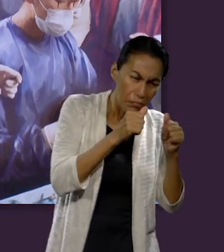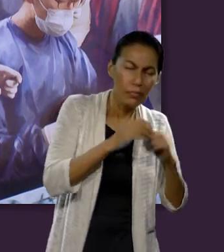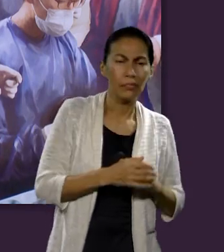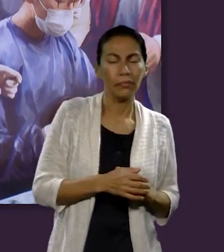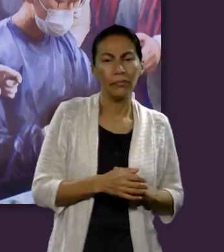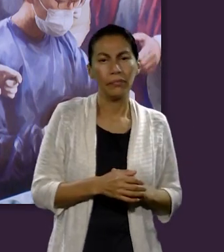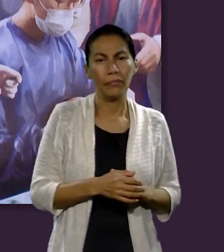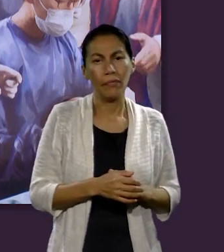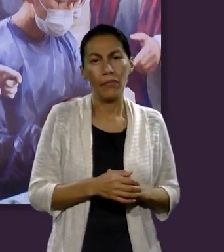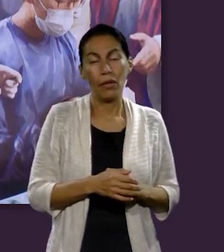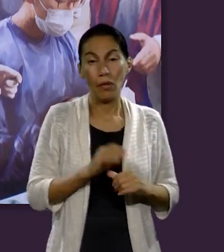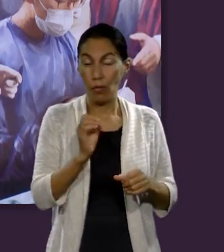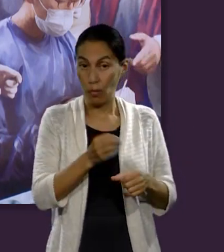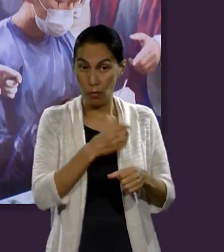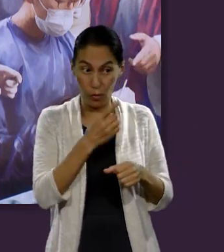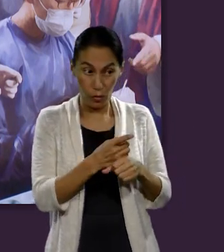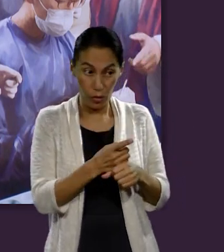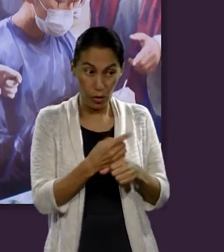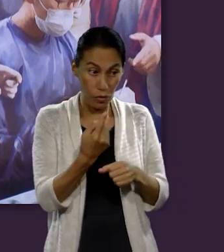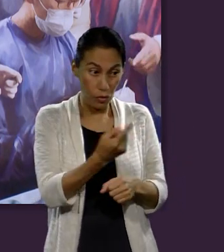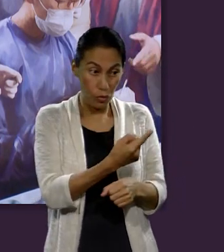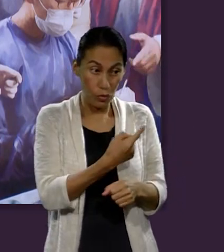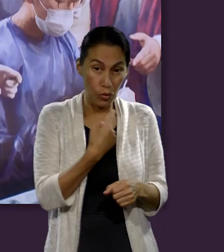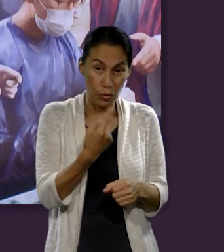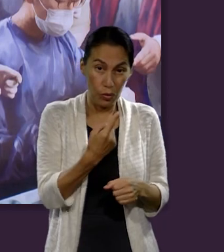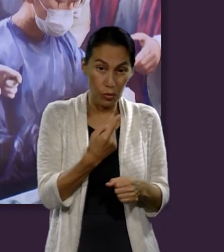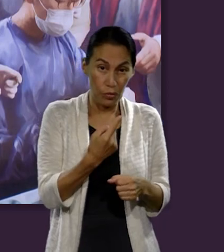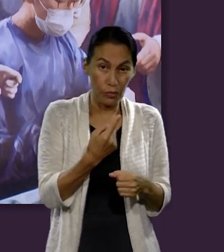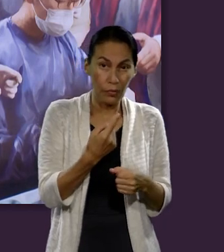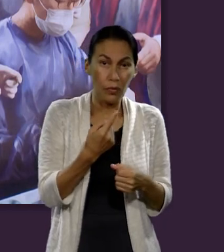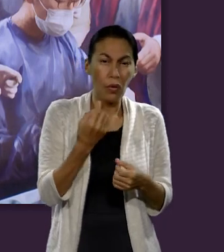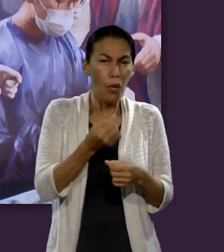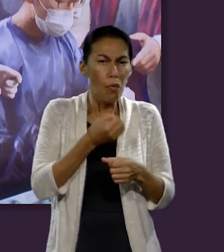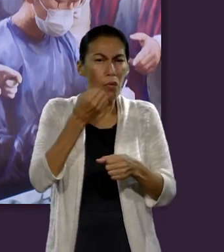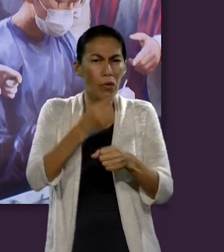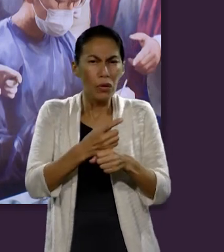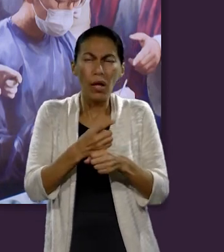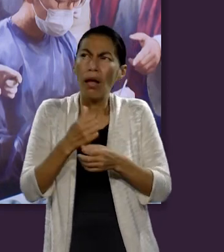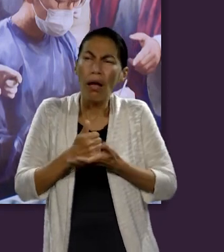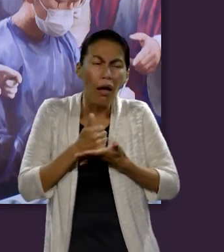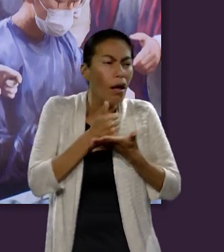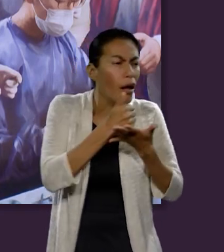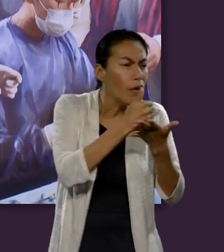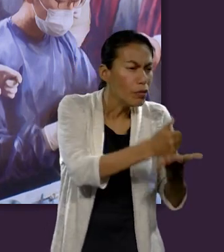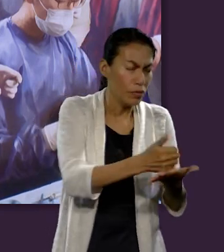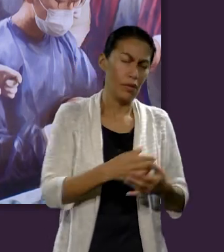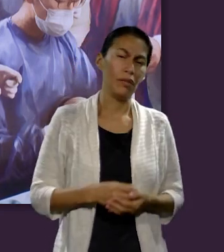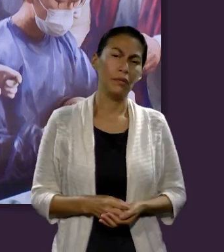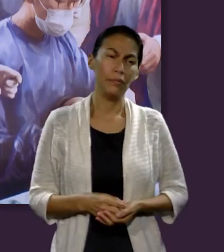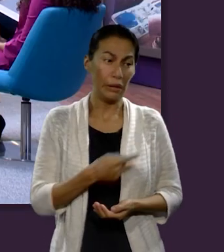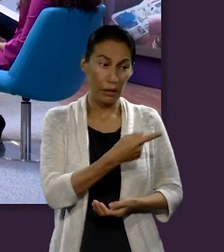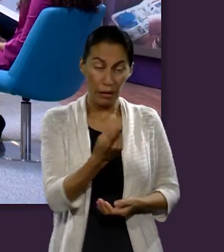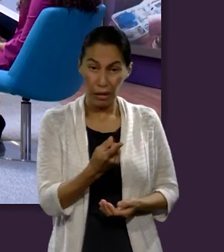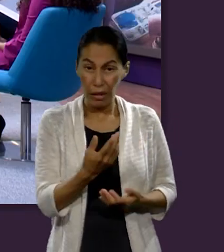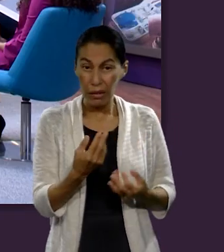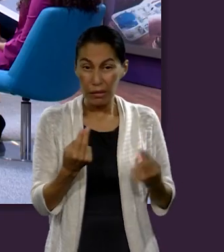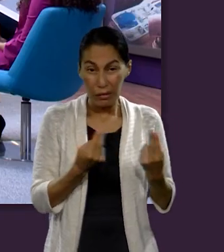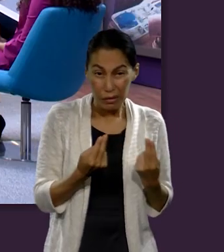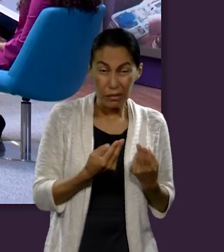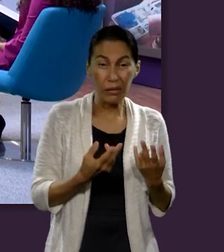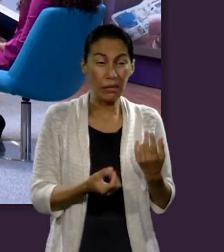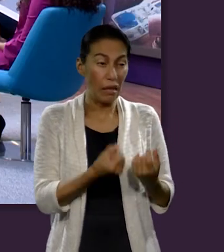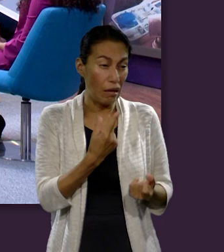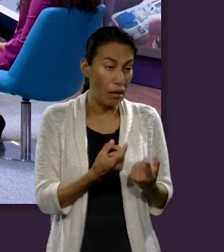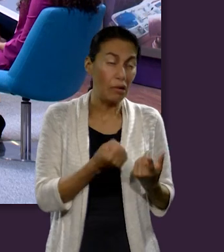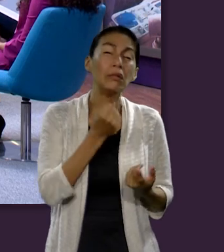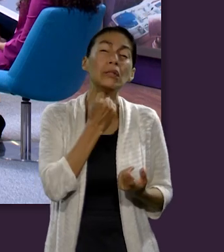pues escucharla. Y también tenemos la oportunidad de ser los manos de Dios. Si ella tiene una